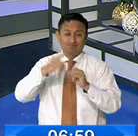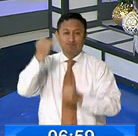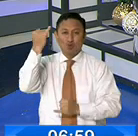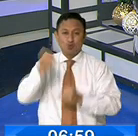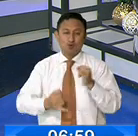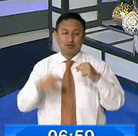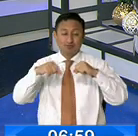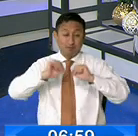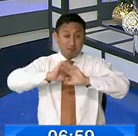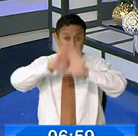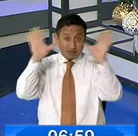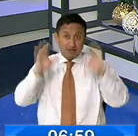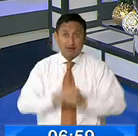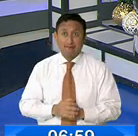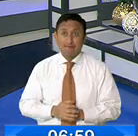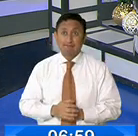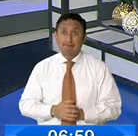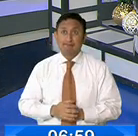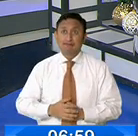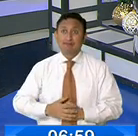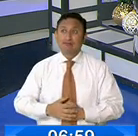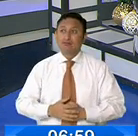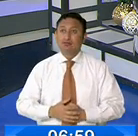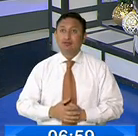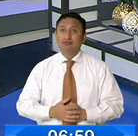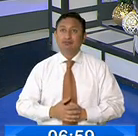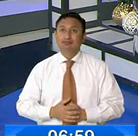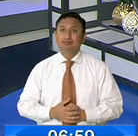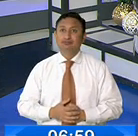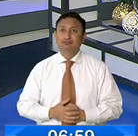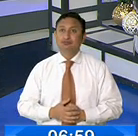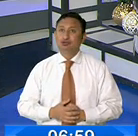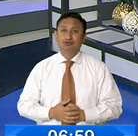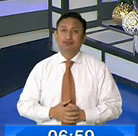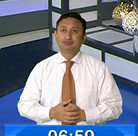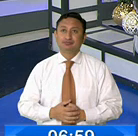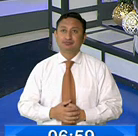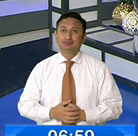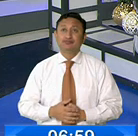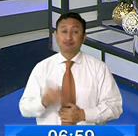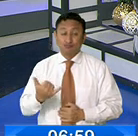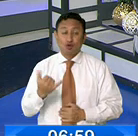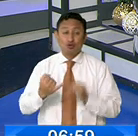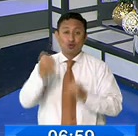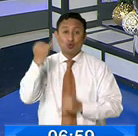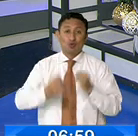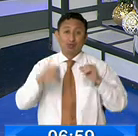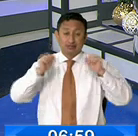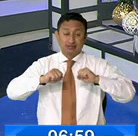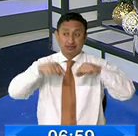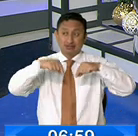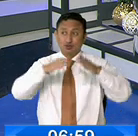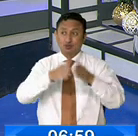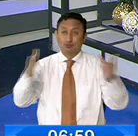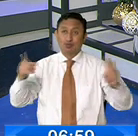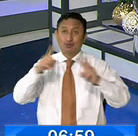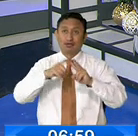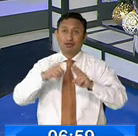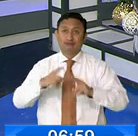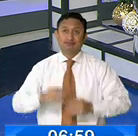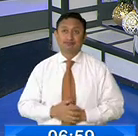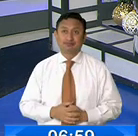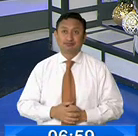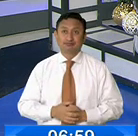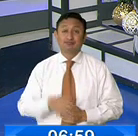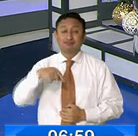de la mañana. Va a haber noticiero en la noche, no, no hay noche, entonces la última emisión de Comercio TV, era usted la última emisión de Comercio TV